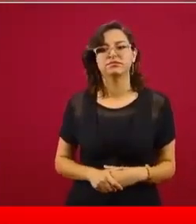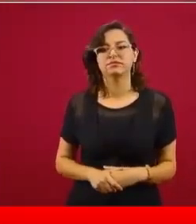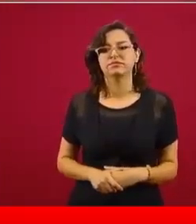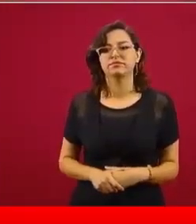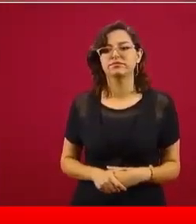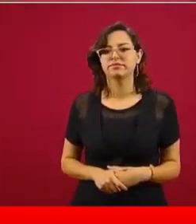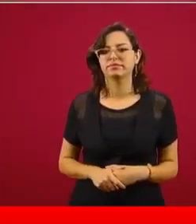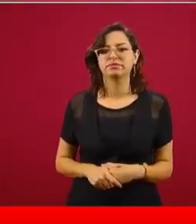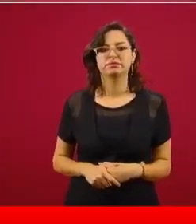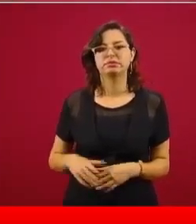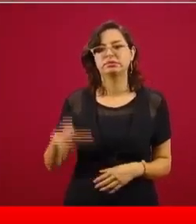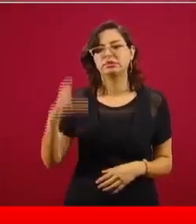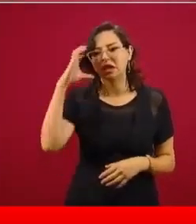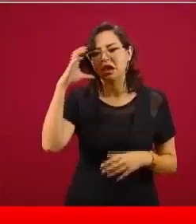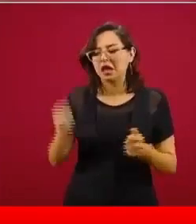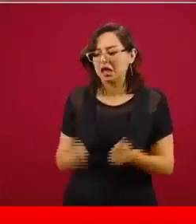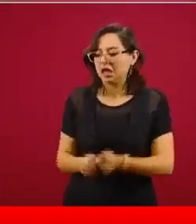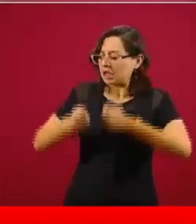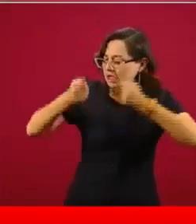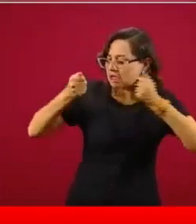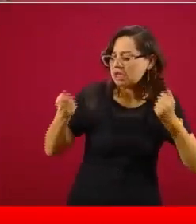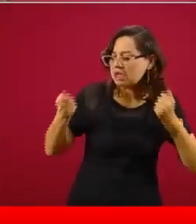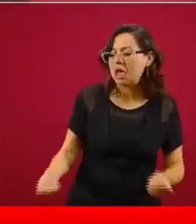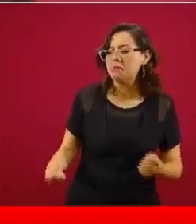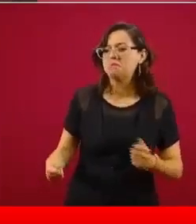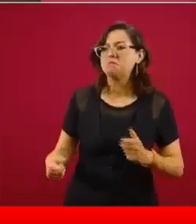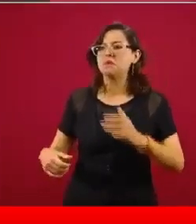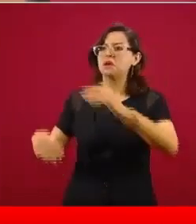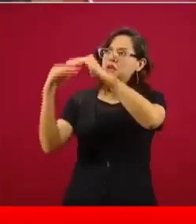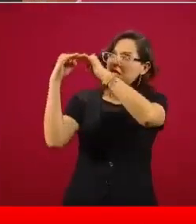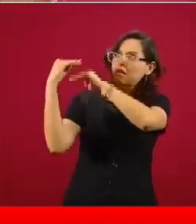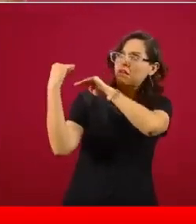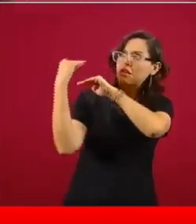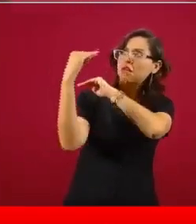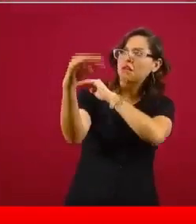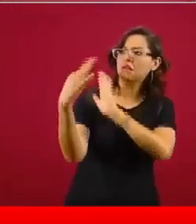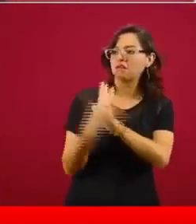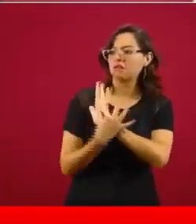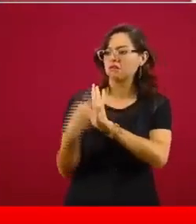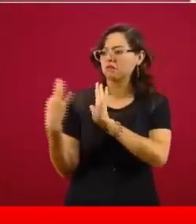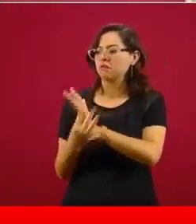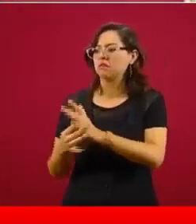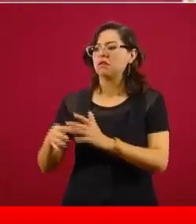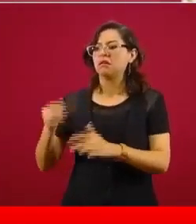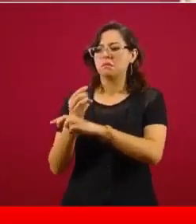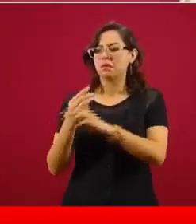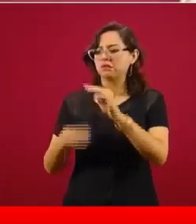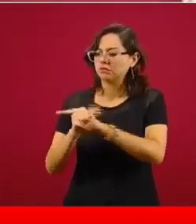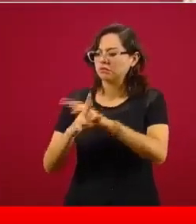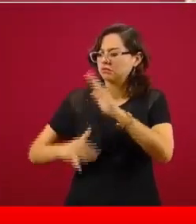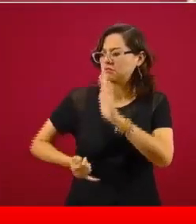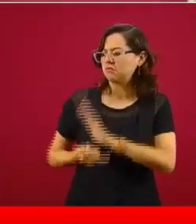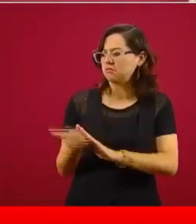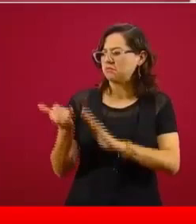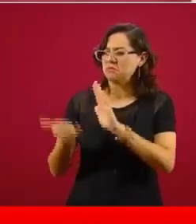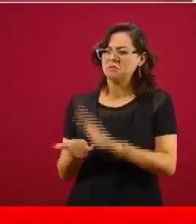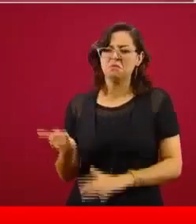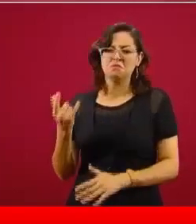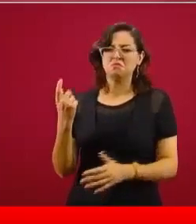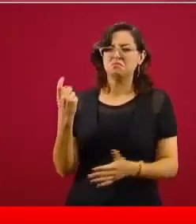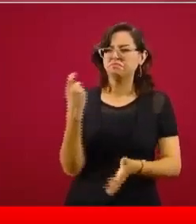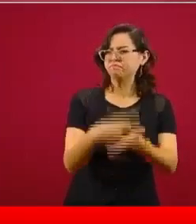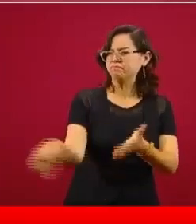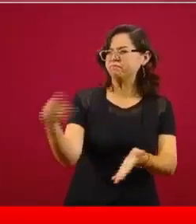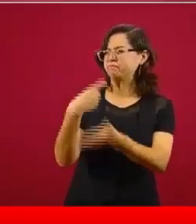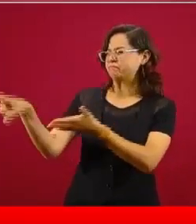cáteres, láminas de zinc, materiales de construcción, de